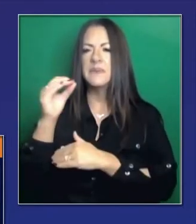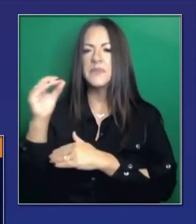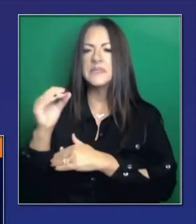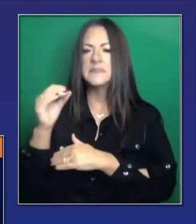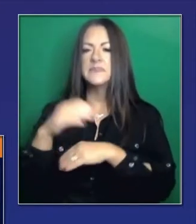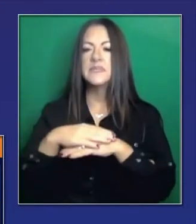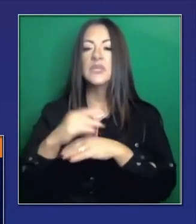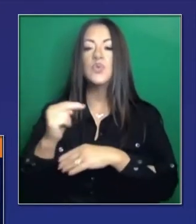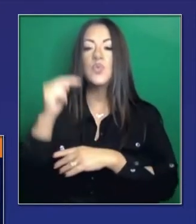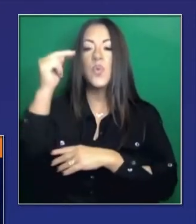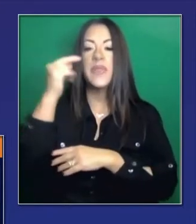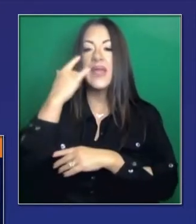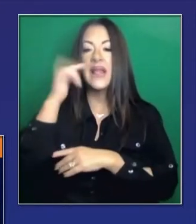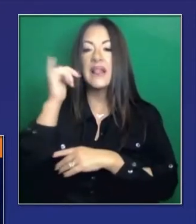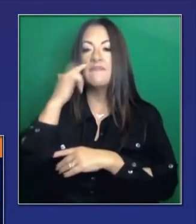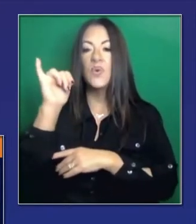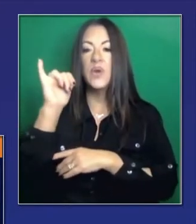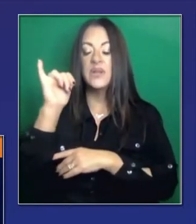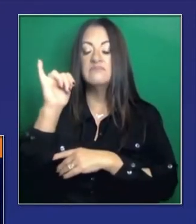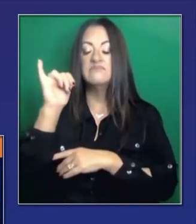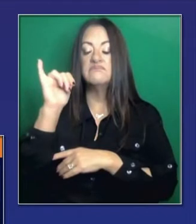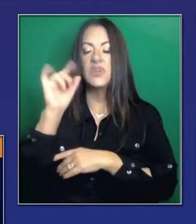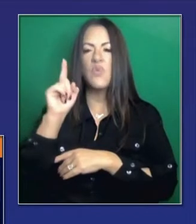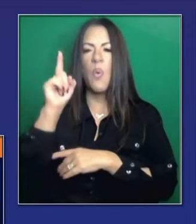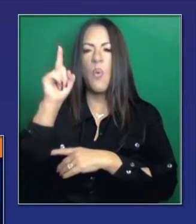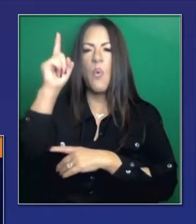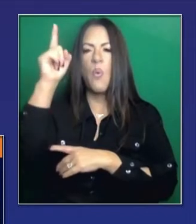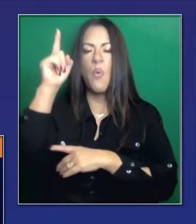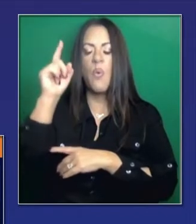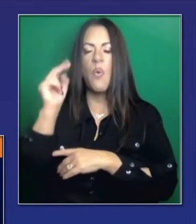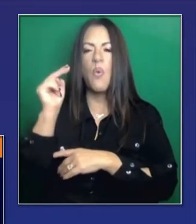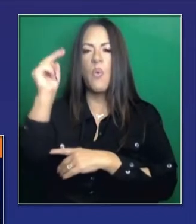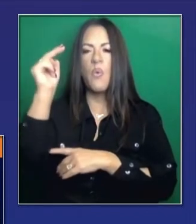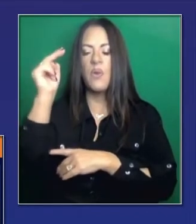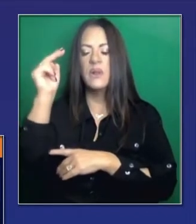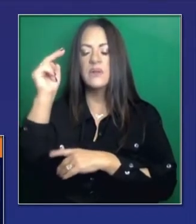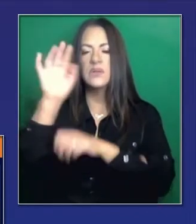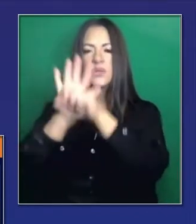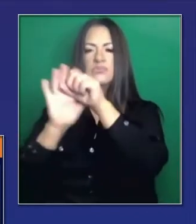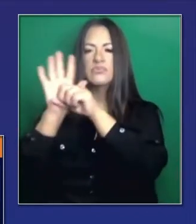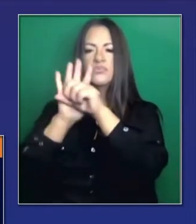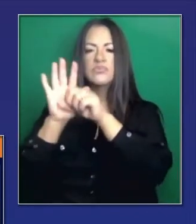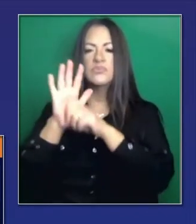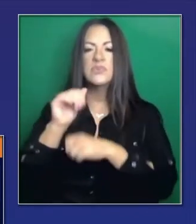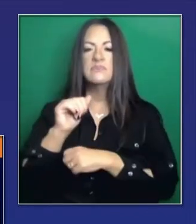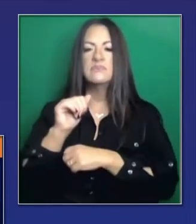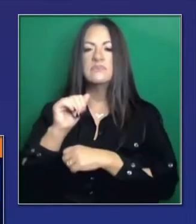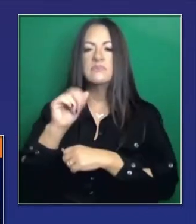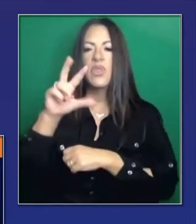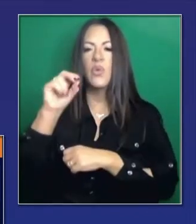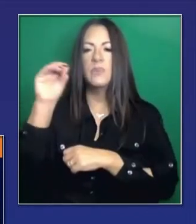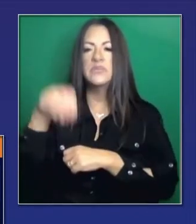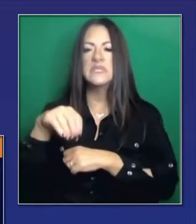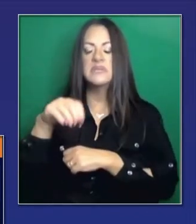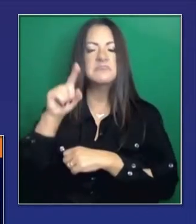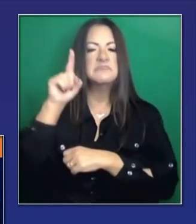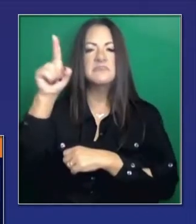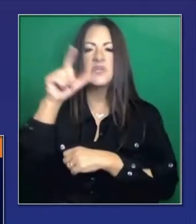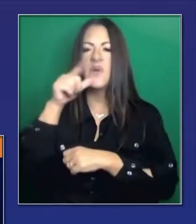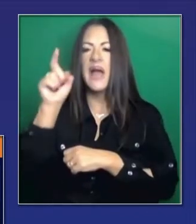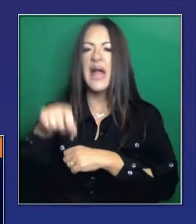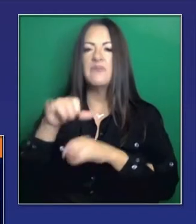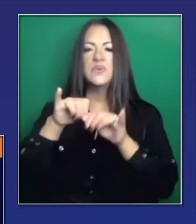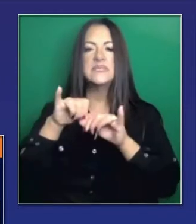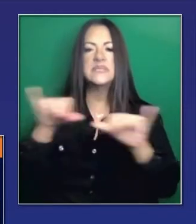En el norte de California, una región al norte del estado, que no ha sido publicado sobre esta orden de quedarse en